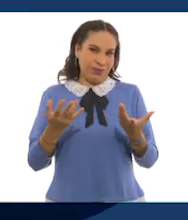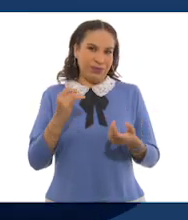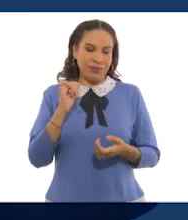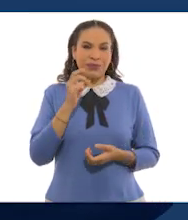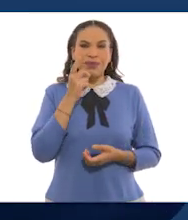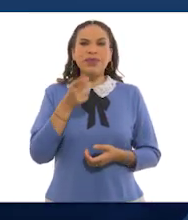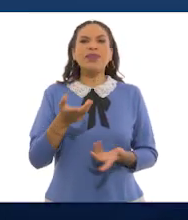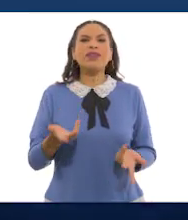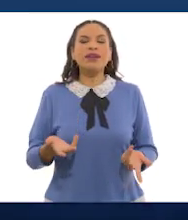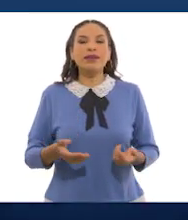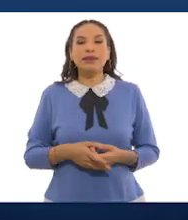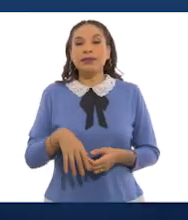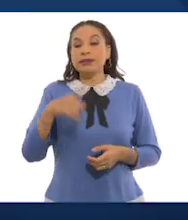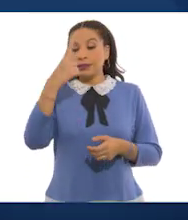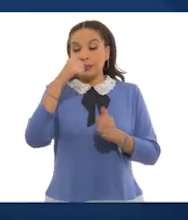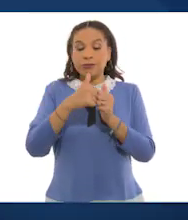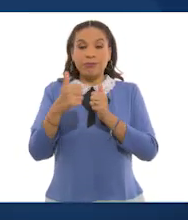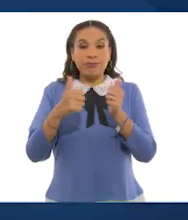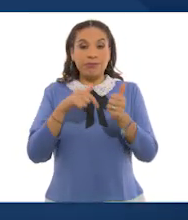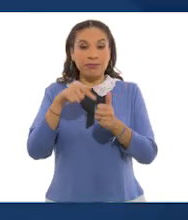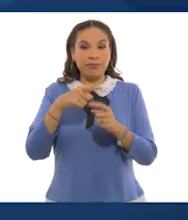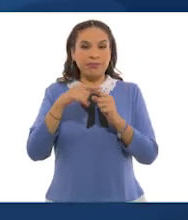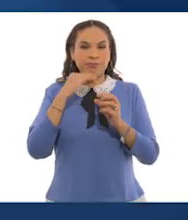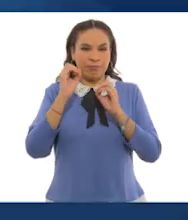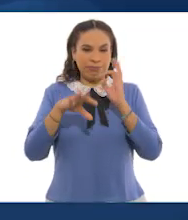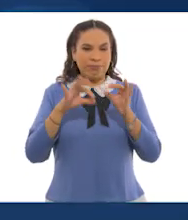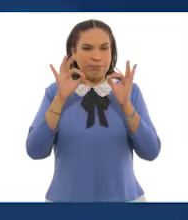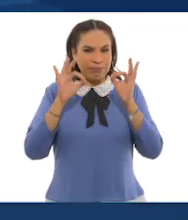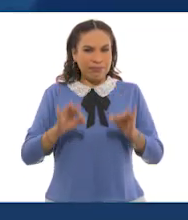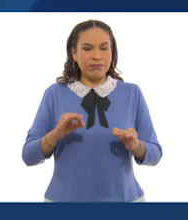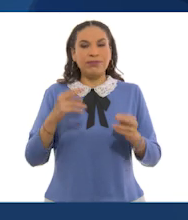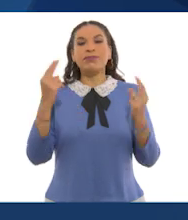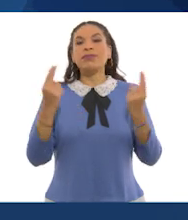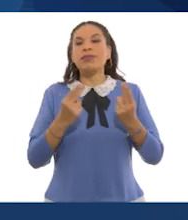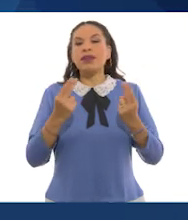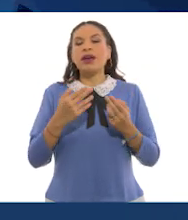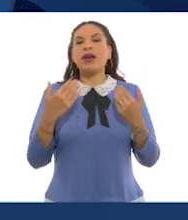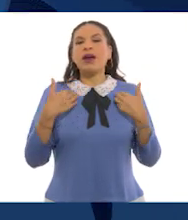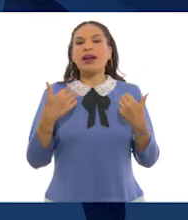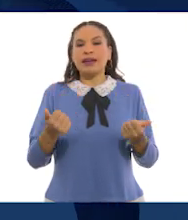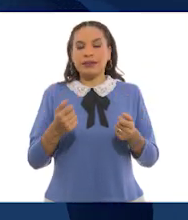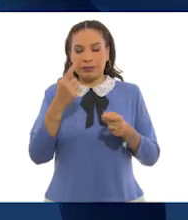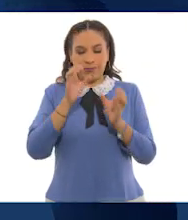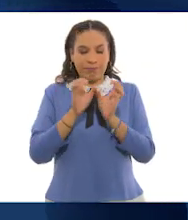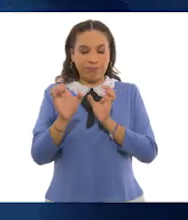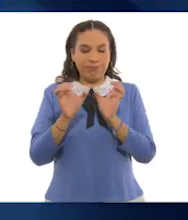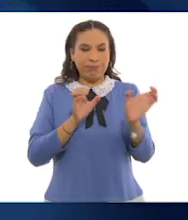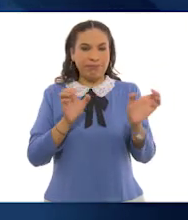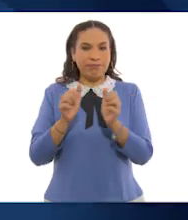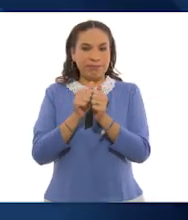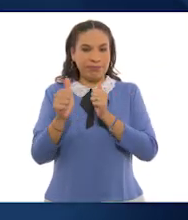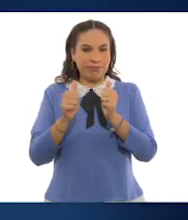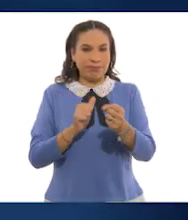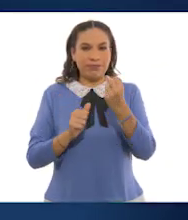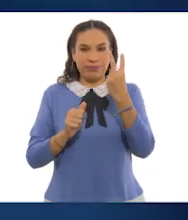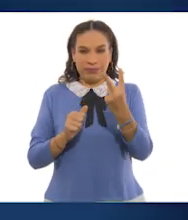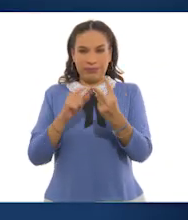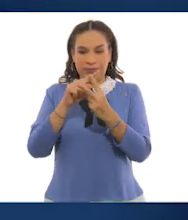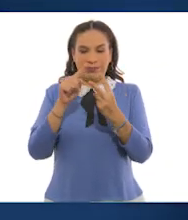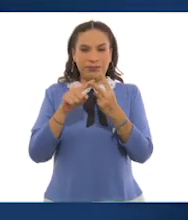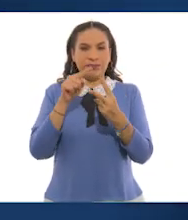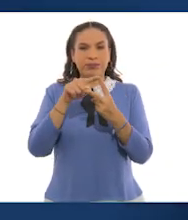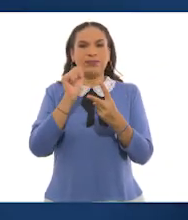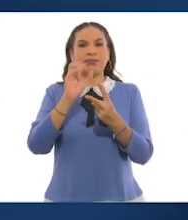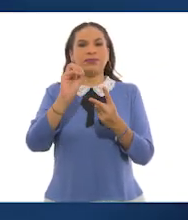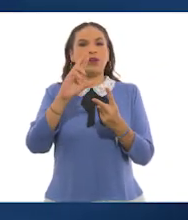sí, dice. Para separar los residuos de manera correcta, es necesario comprender que se clasifican en dos tipos. Los